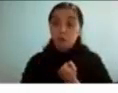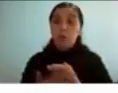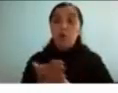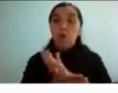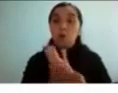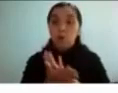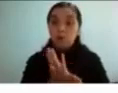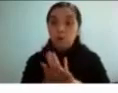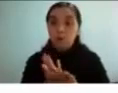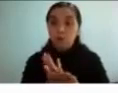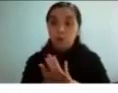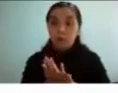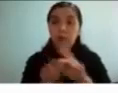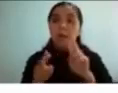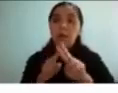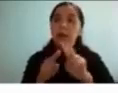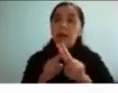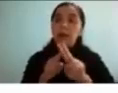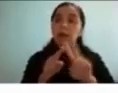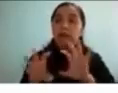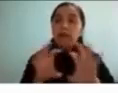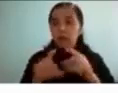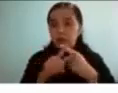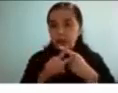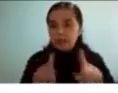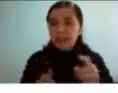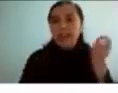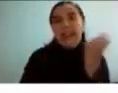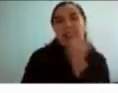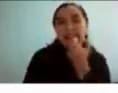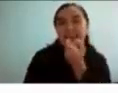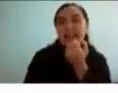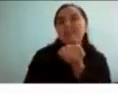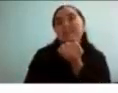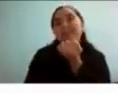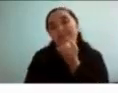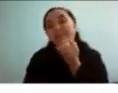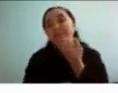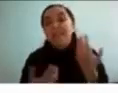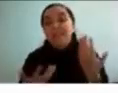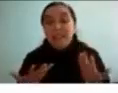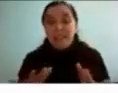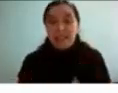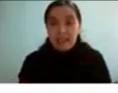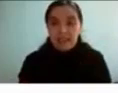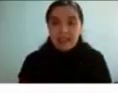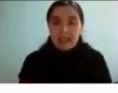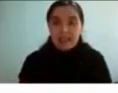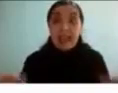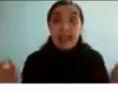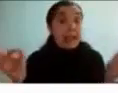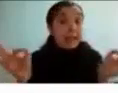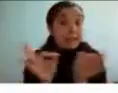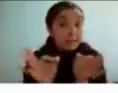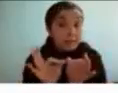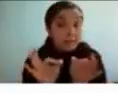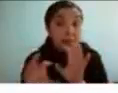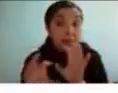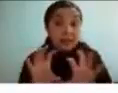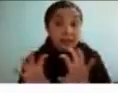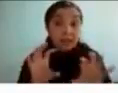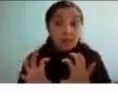hacer las cosas de una forma más diferente en reírme de estos errores en promover las cosas o explicar las cosas de una forma más lúdica